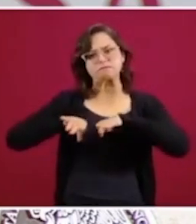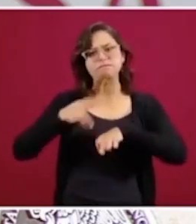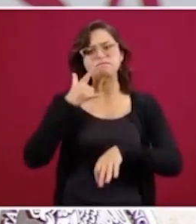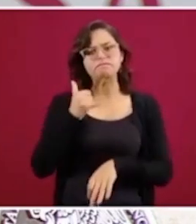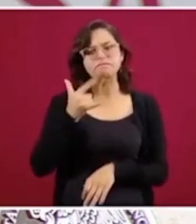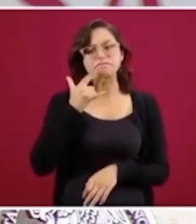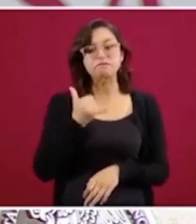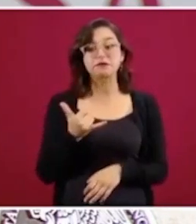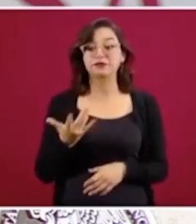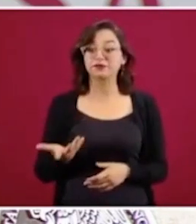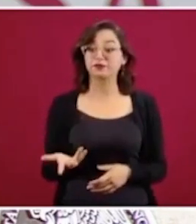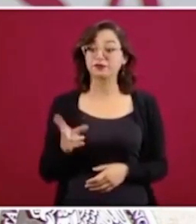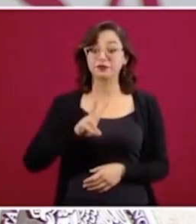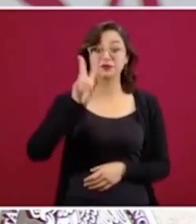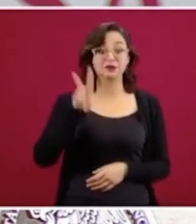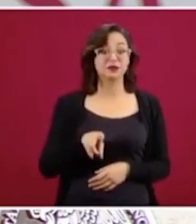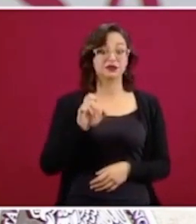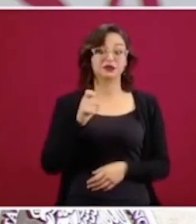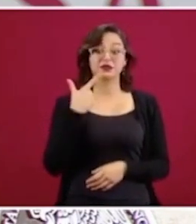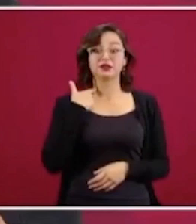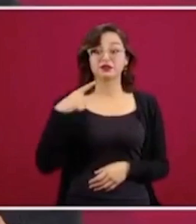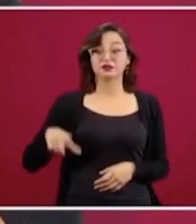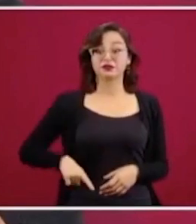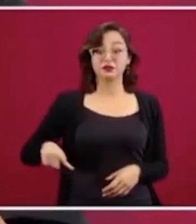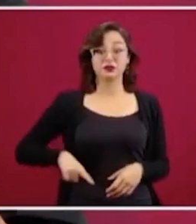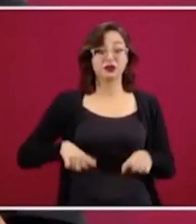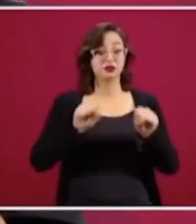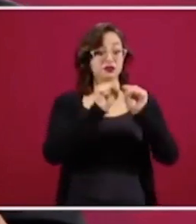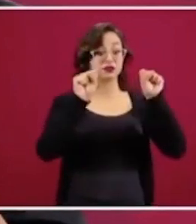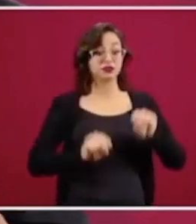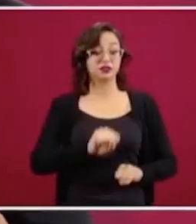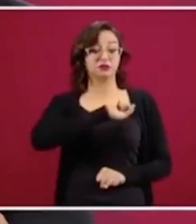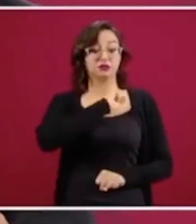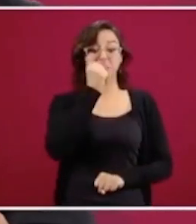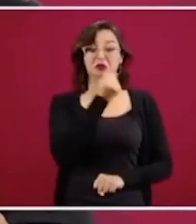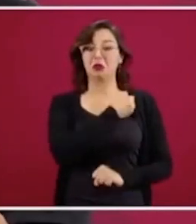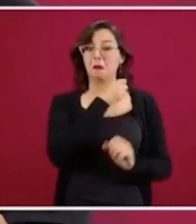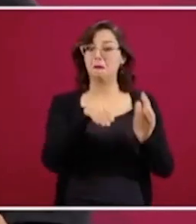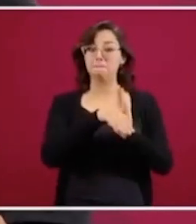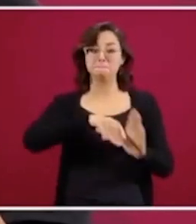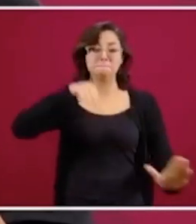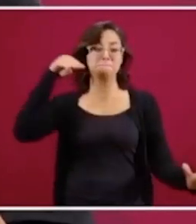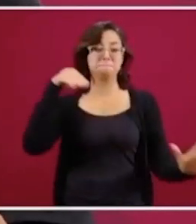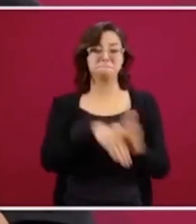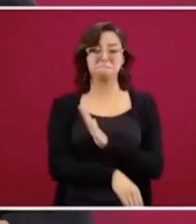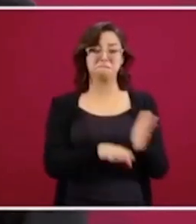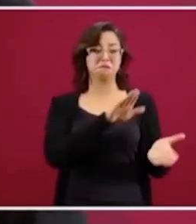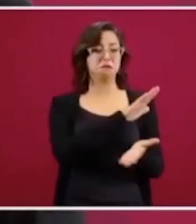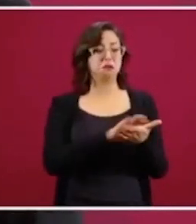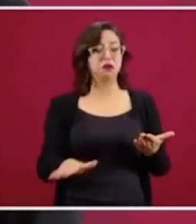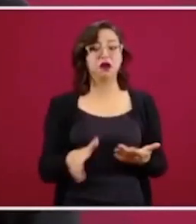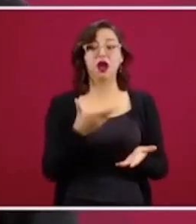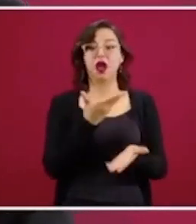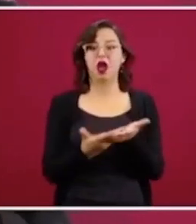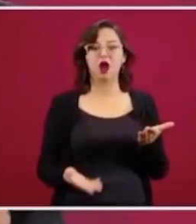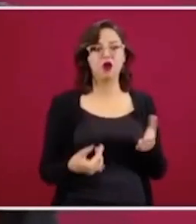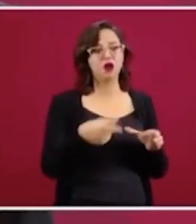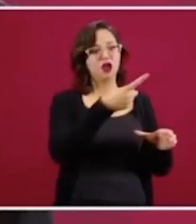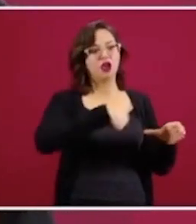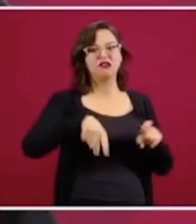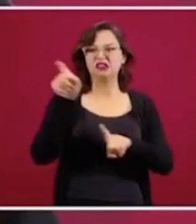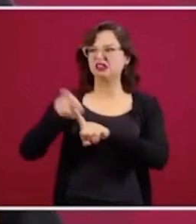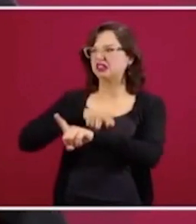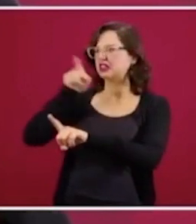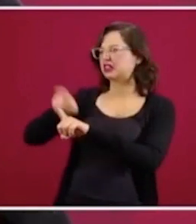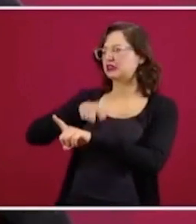en el suelo el sistema de salud, ahora los que critican de todo al gobierno